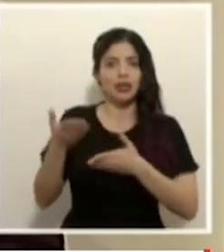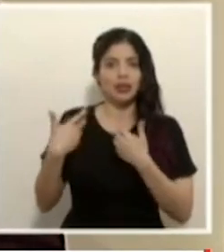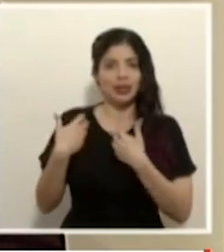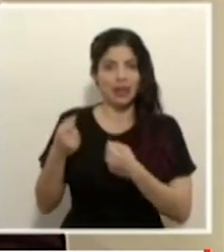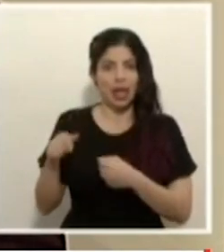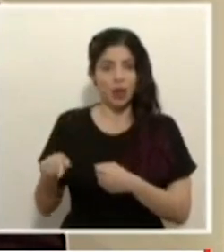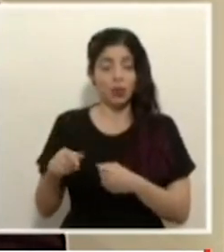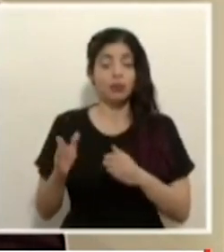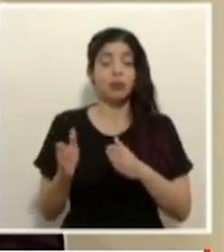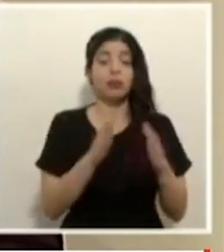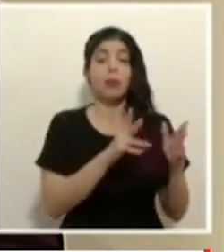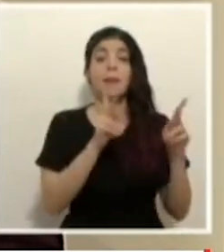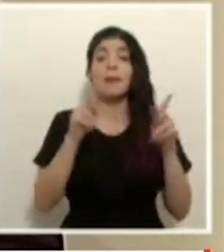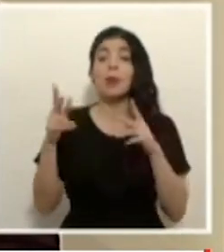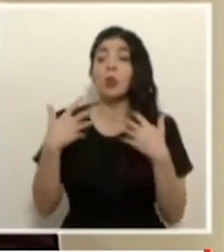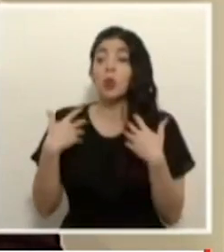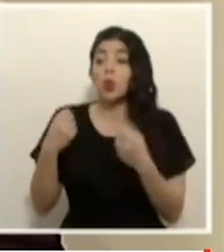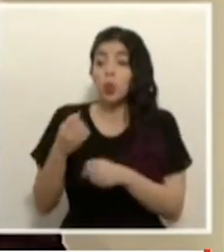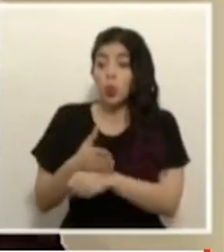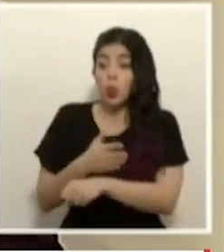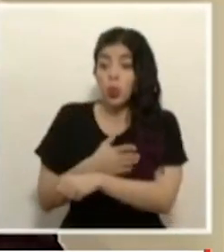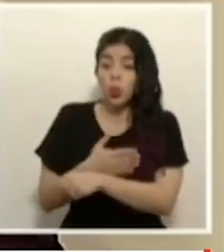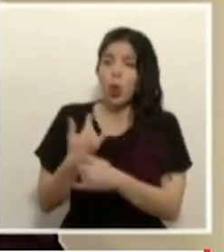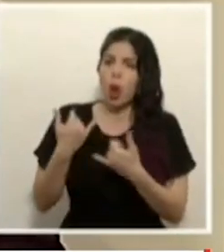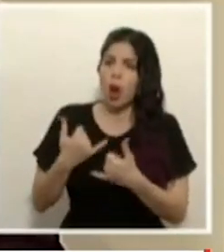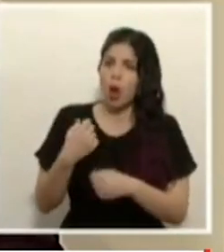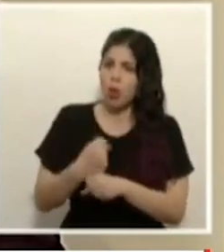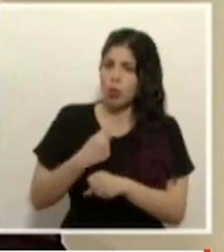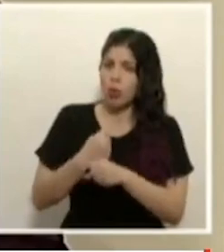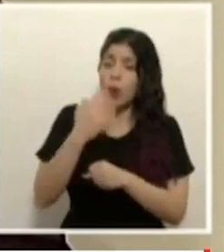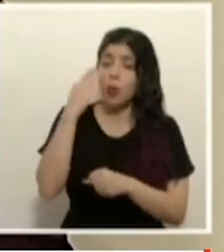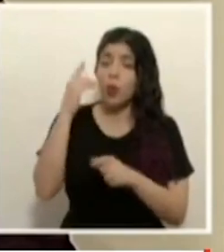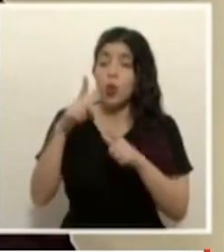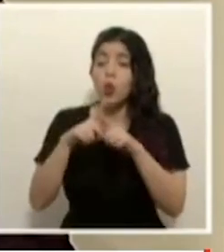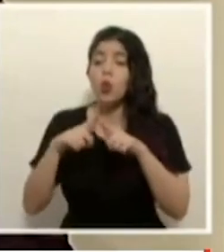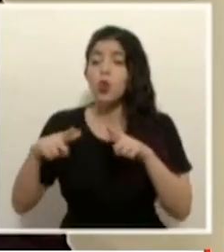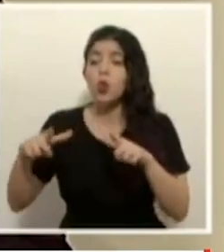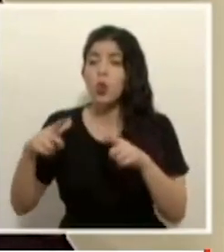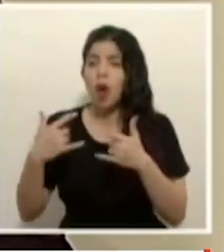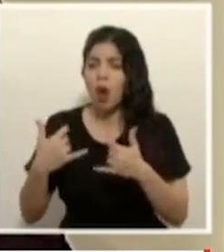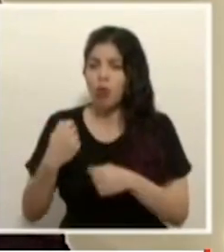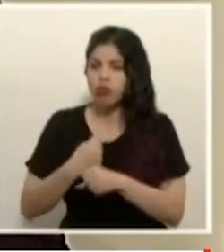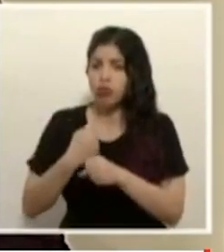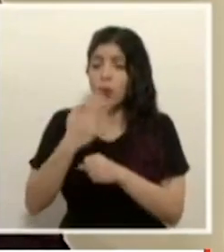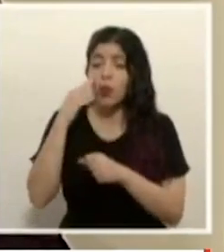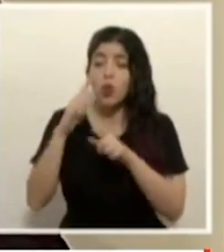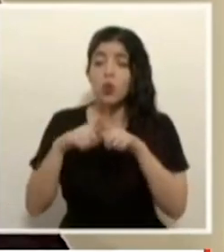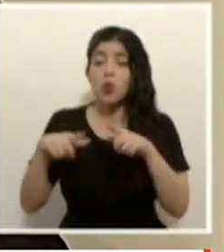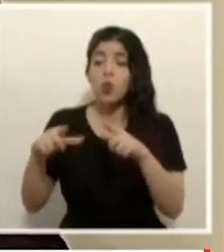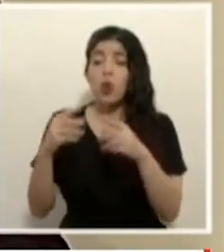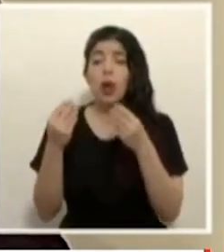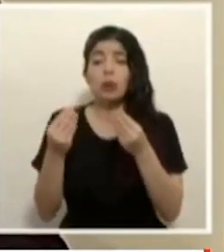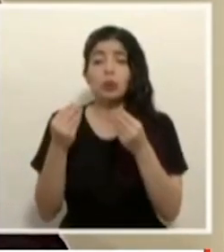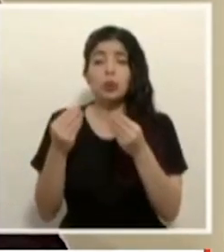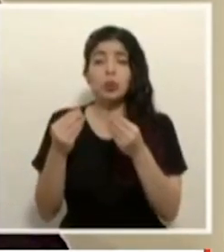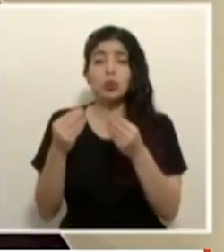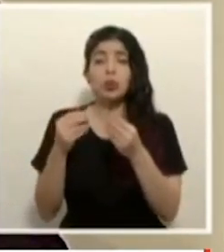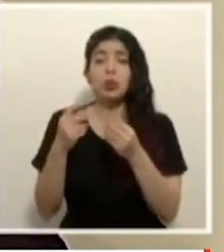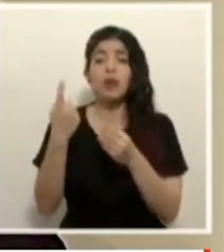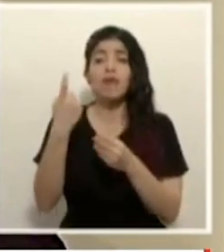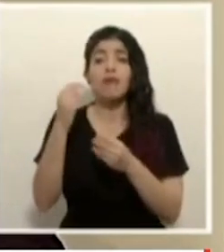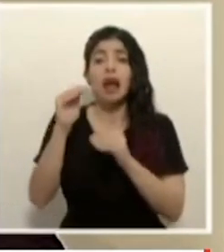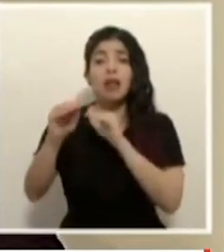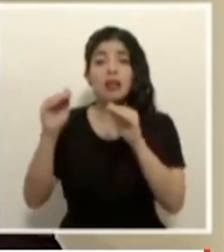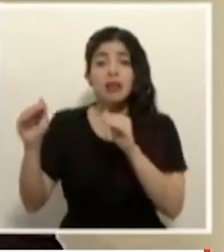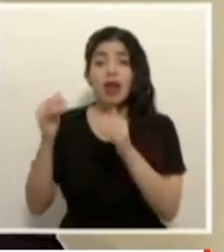recuperado ya estamos tomando las medidas necesarias porque sabemos que en las áreas en donde ha habido más demanda de todo lo que ha sido la notificación de